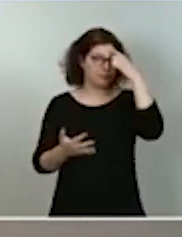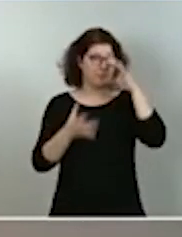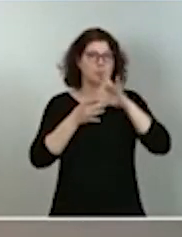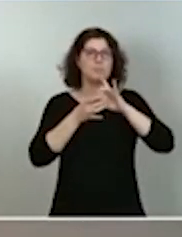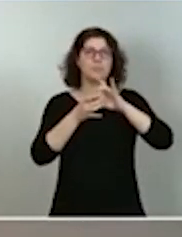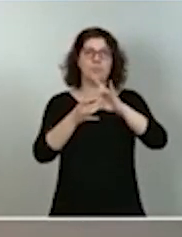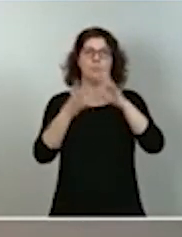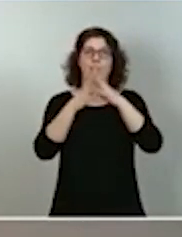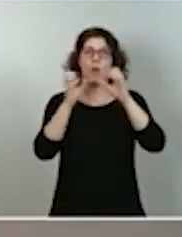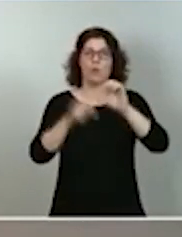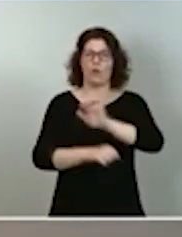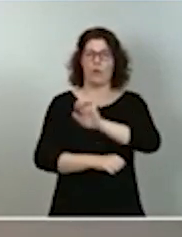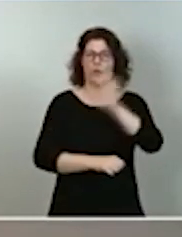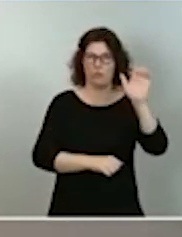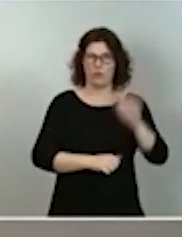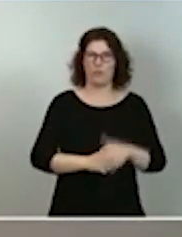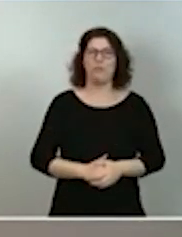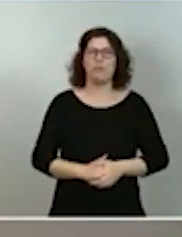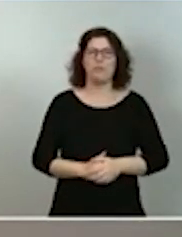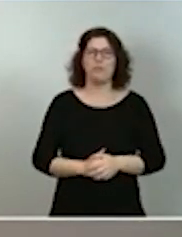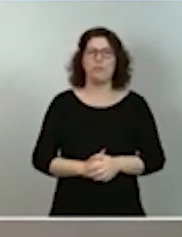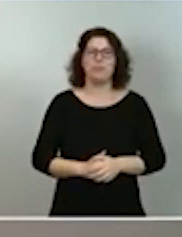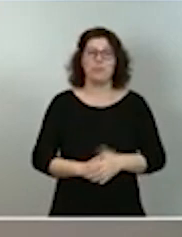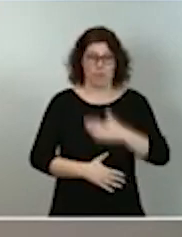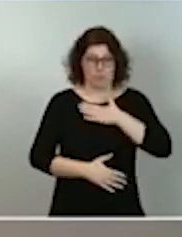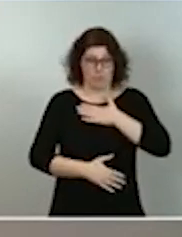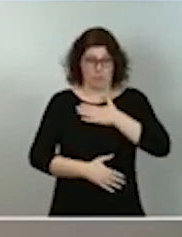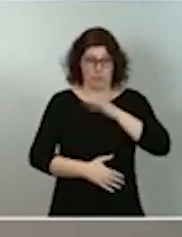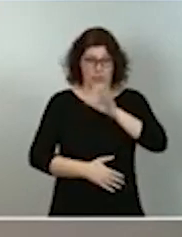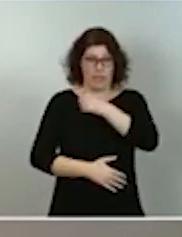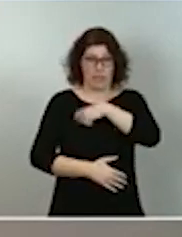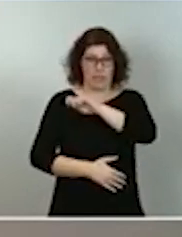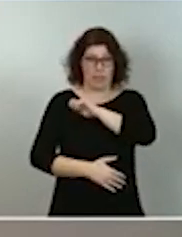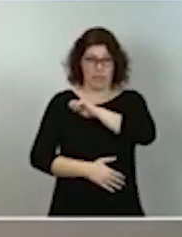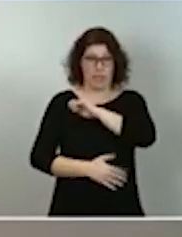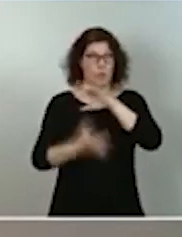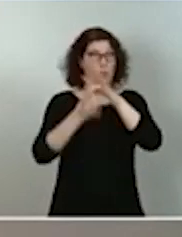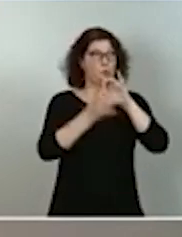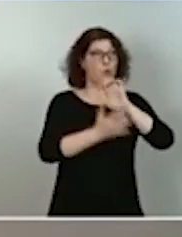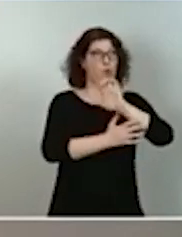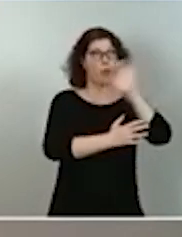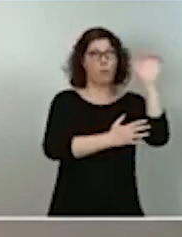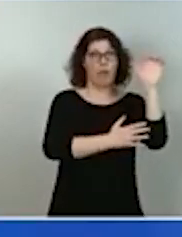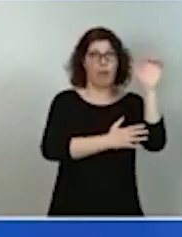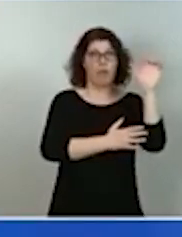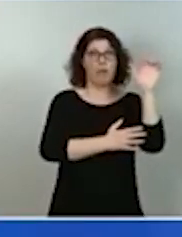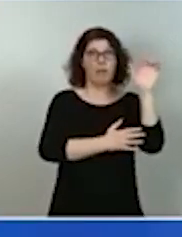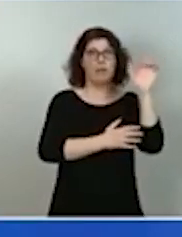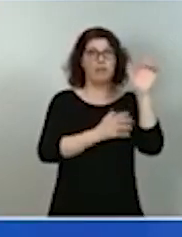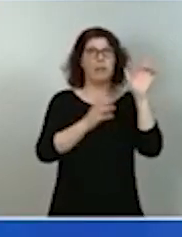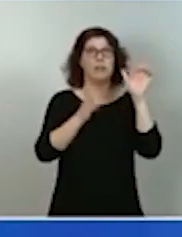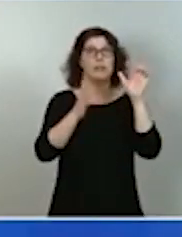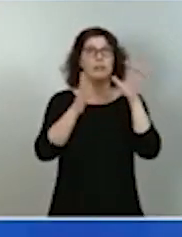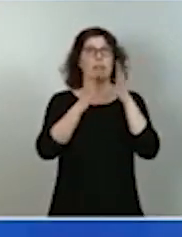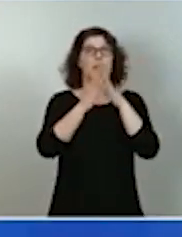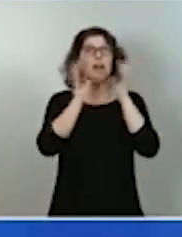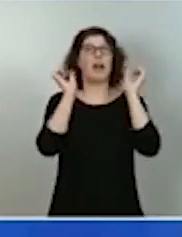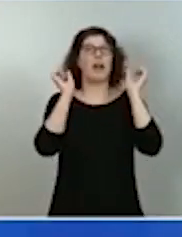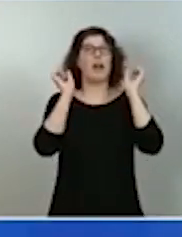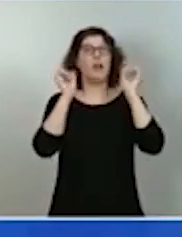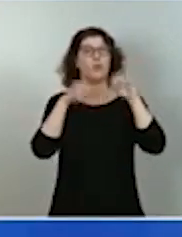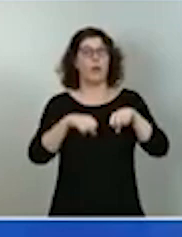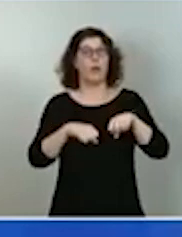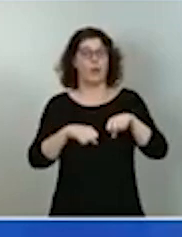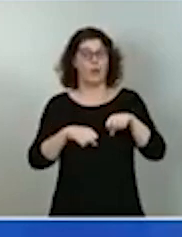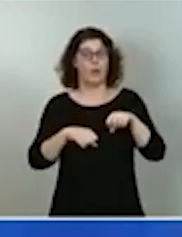significa para España y para la Unión un acuerdo al que se llegó con un trabajo muy